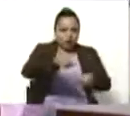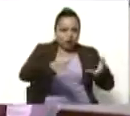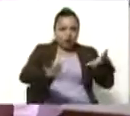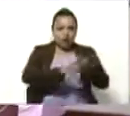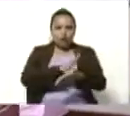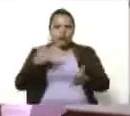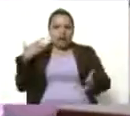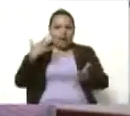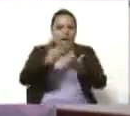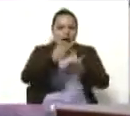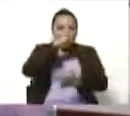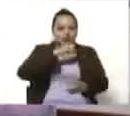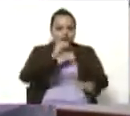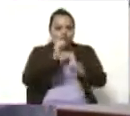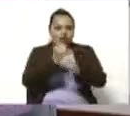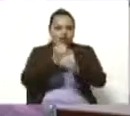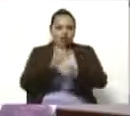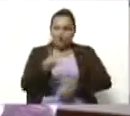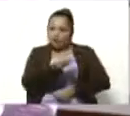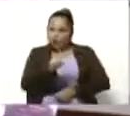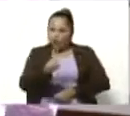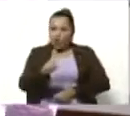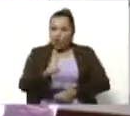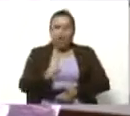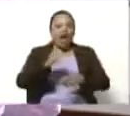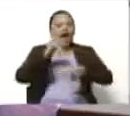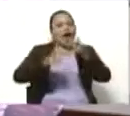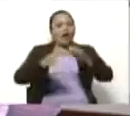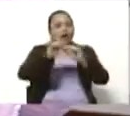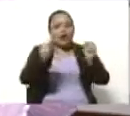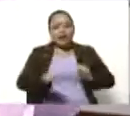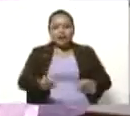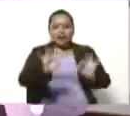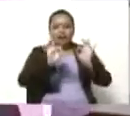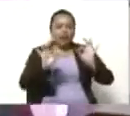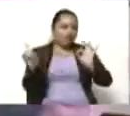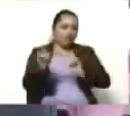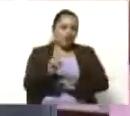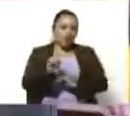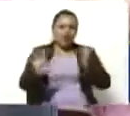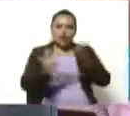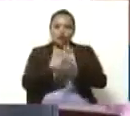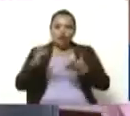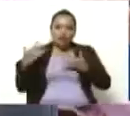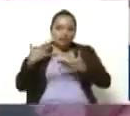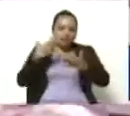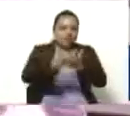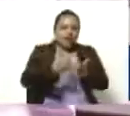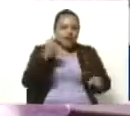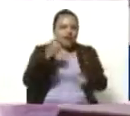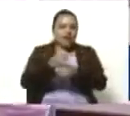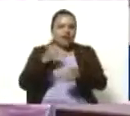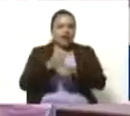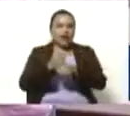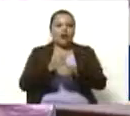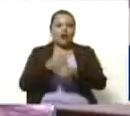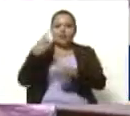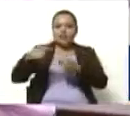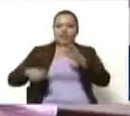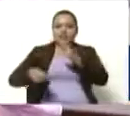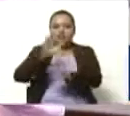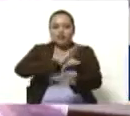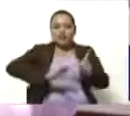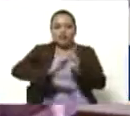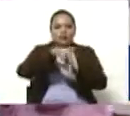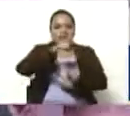la trayectoria, no es un reconocimiento a una obra en particular, es un reconocimiento a la vida y obra que han hecho varios de estos cultores